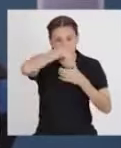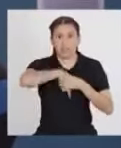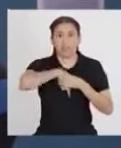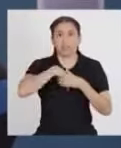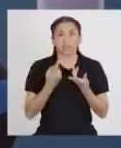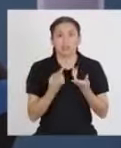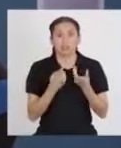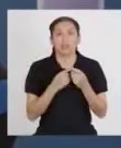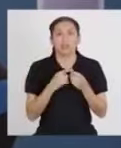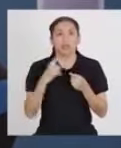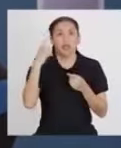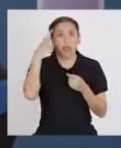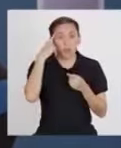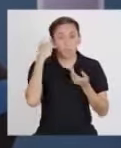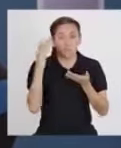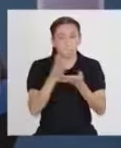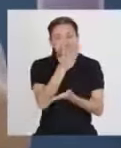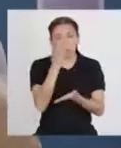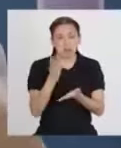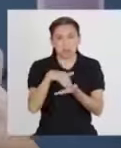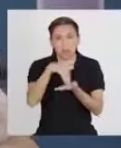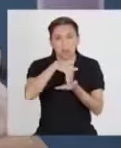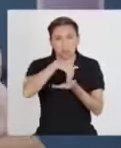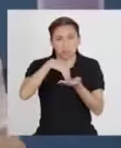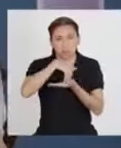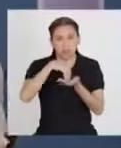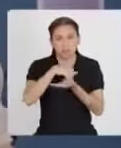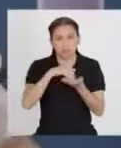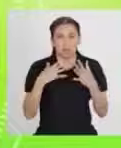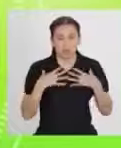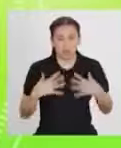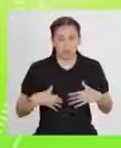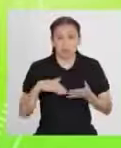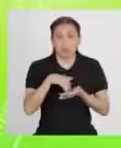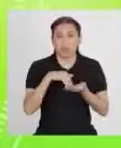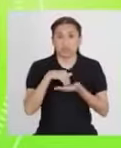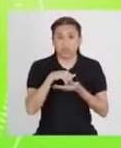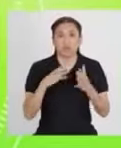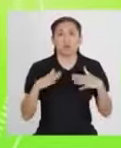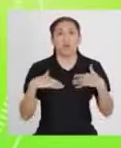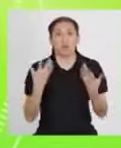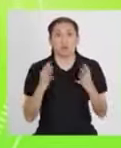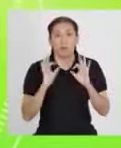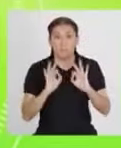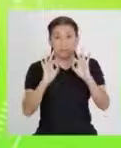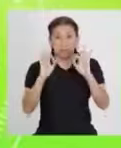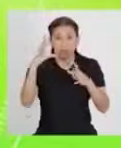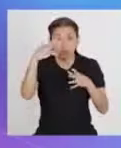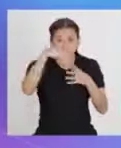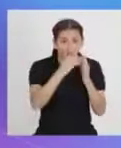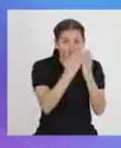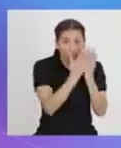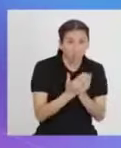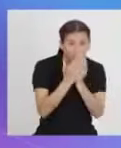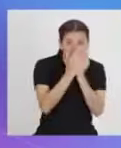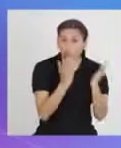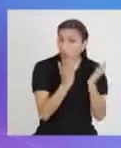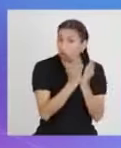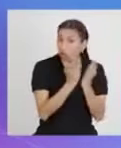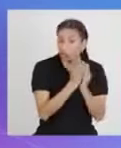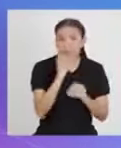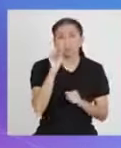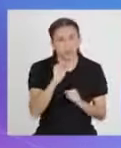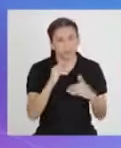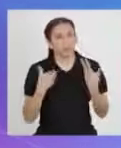a nivel de desarrollo mental y físico. ¿Podría afectar su desempeño en el colegio? Así es.